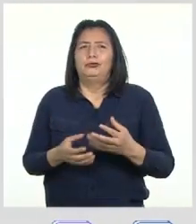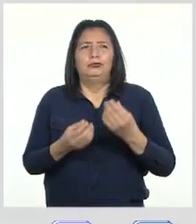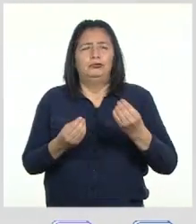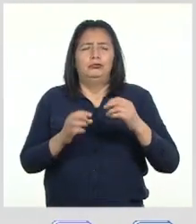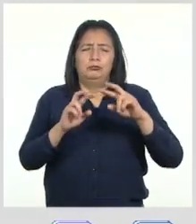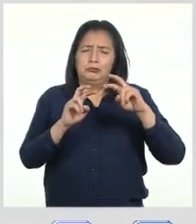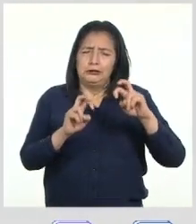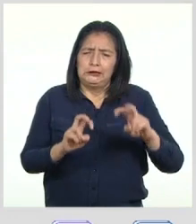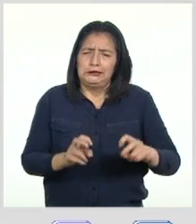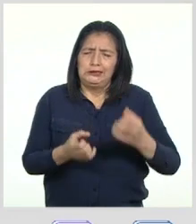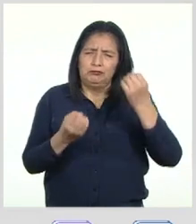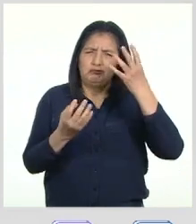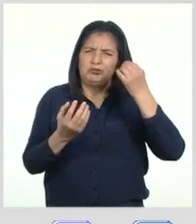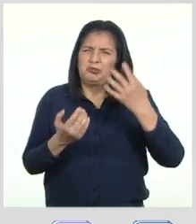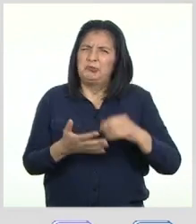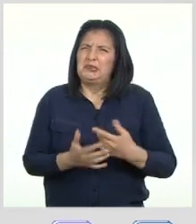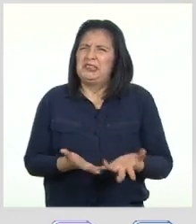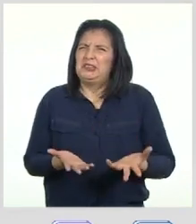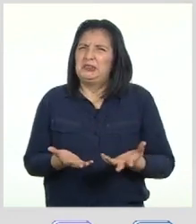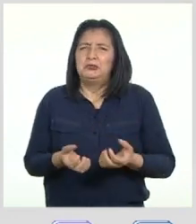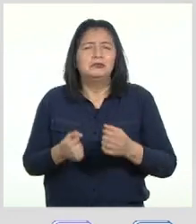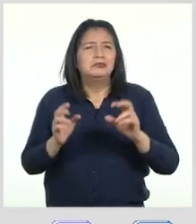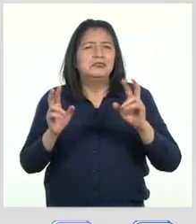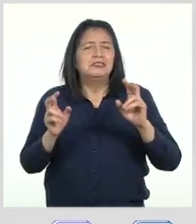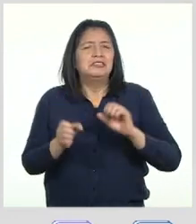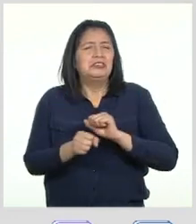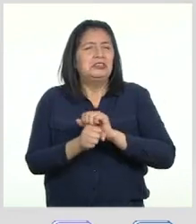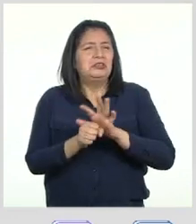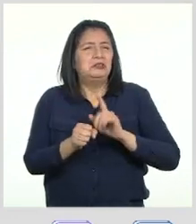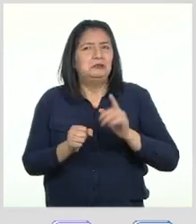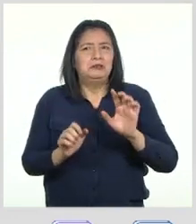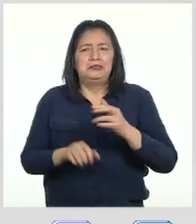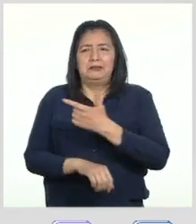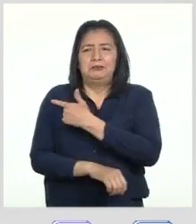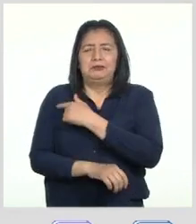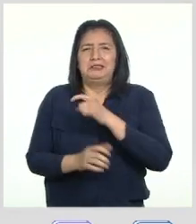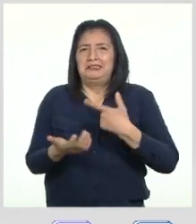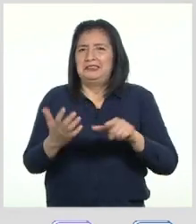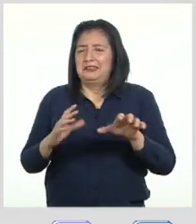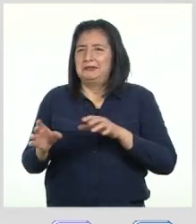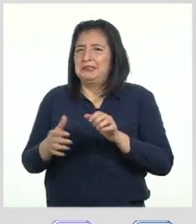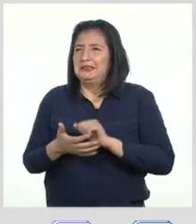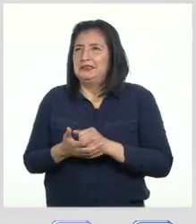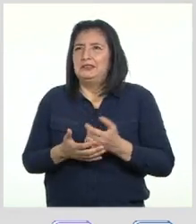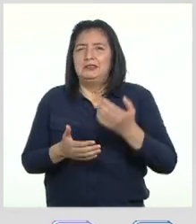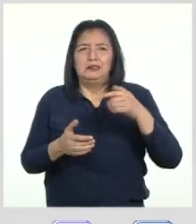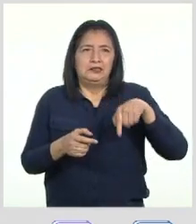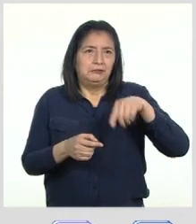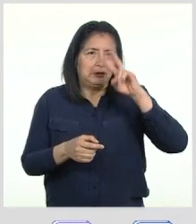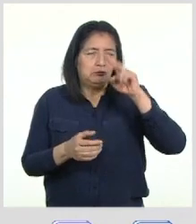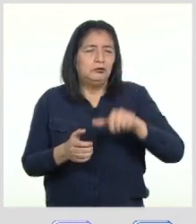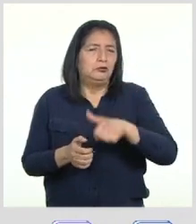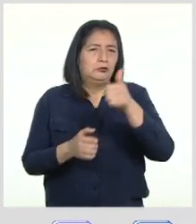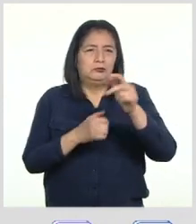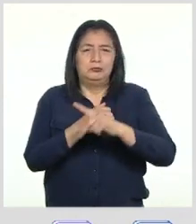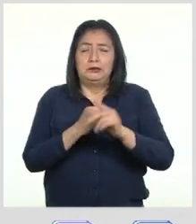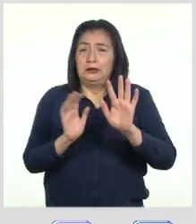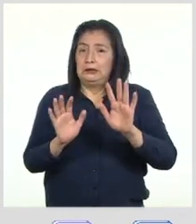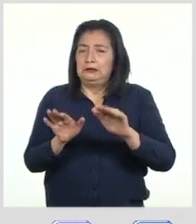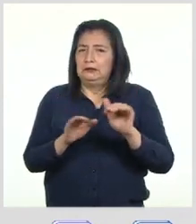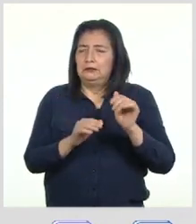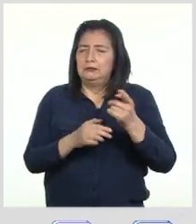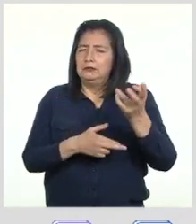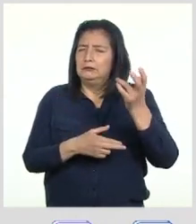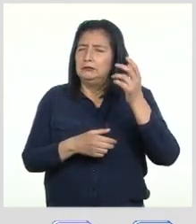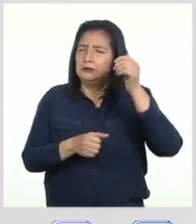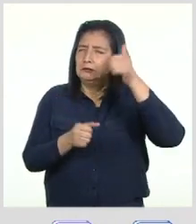cómo evaluar la información que circula sobre el COVID-19 Y las vacunas que se están desarrollando dentro y fuera del Perú Antes de irnos,